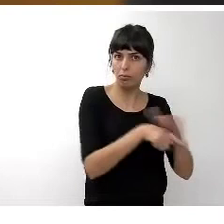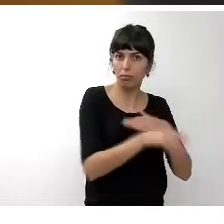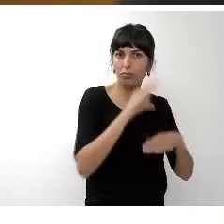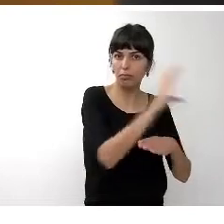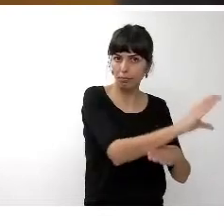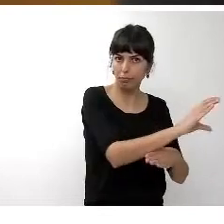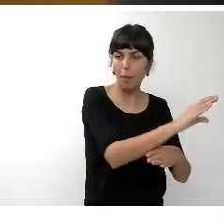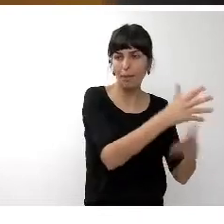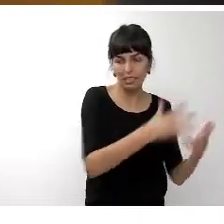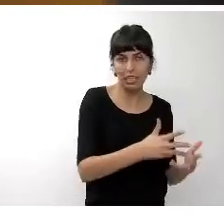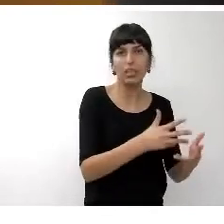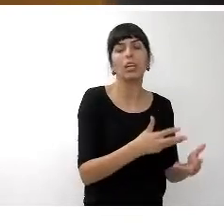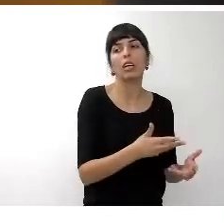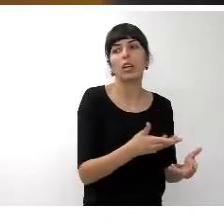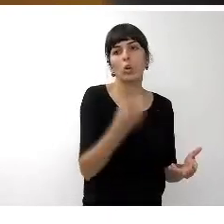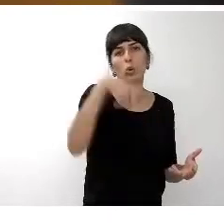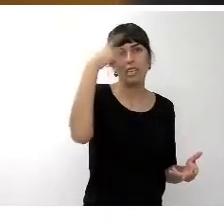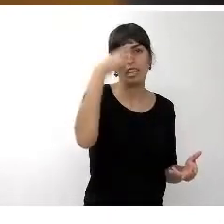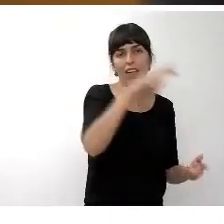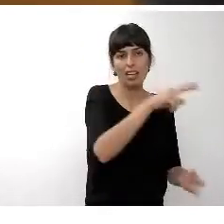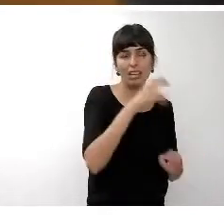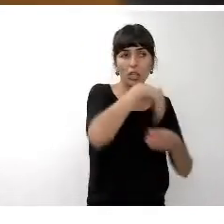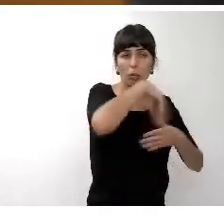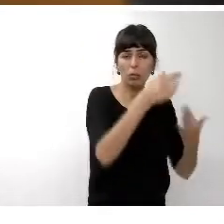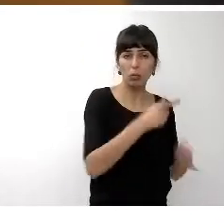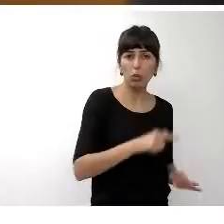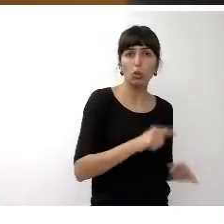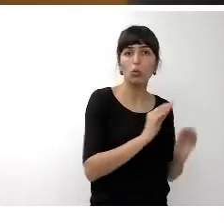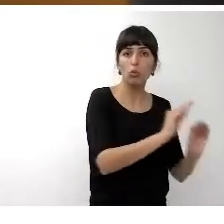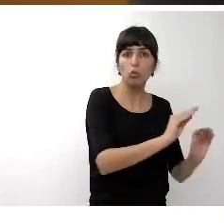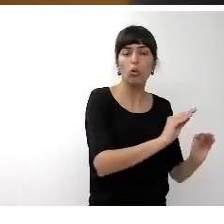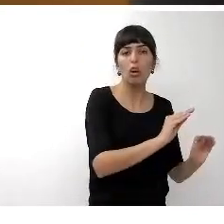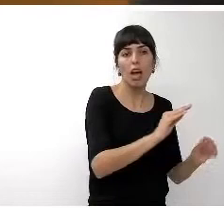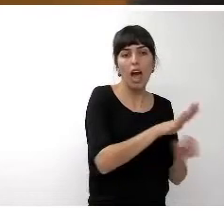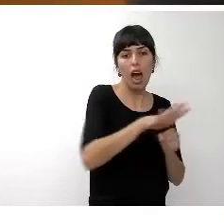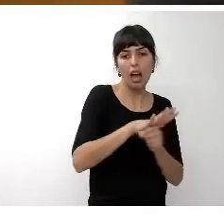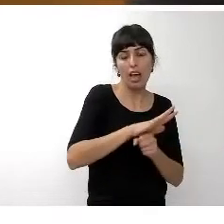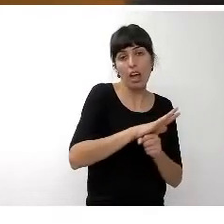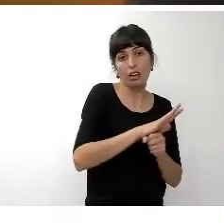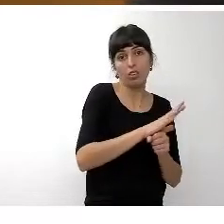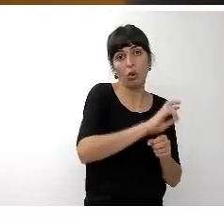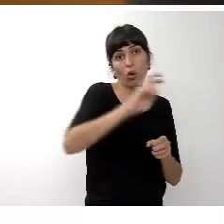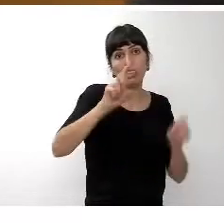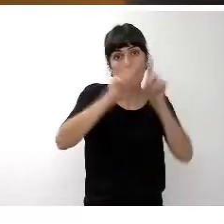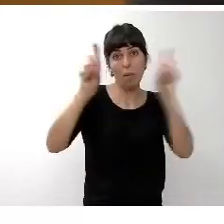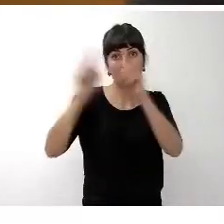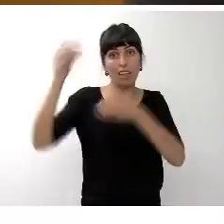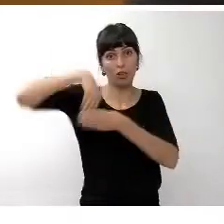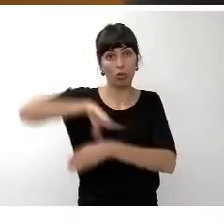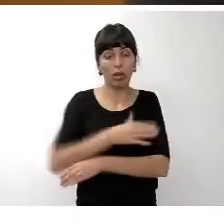saber que Hacienda cuenta su presupuesto con aportaciones a muchas de las áreas y de las empresas y entidades de esta corporación